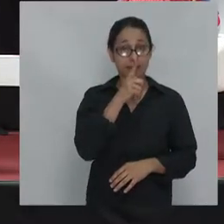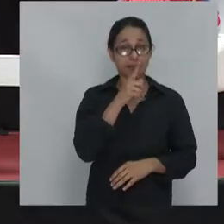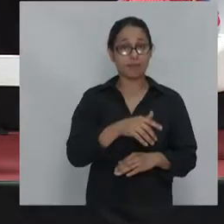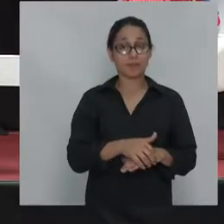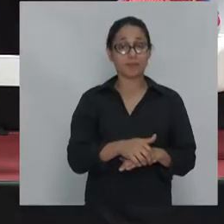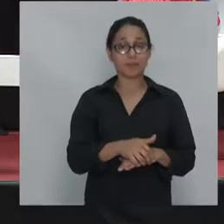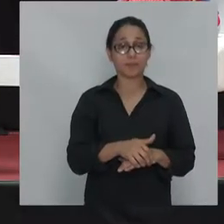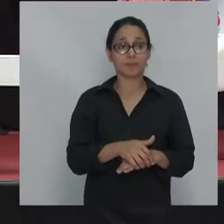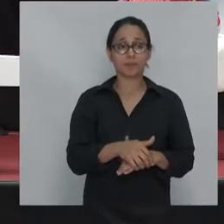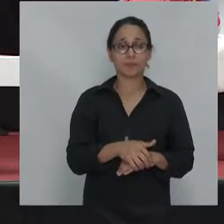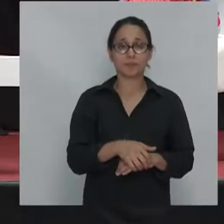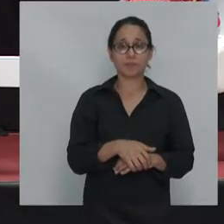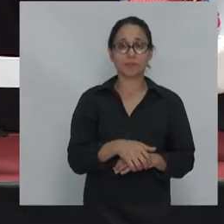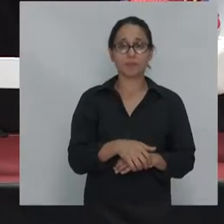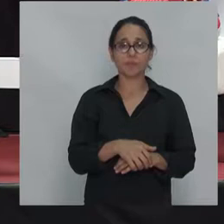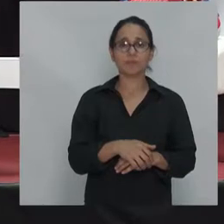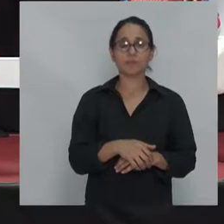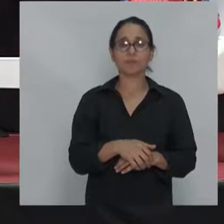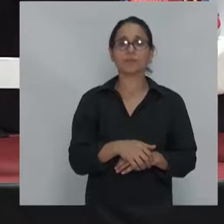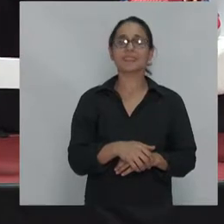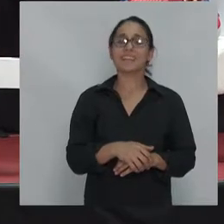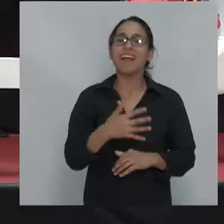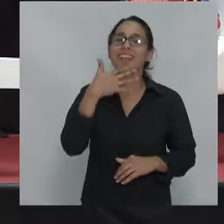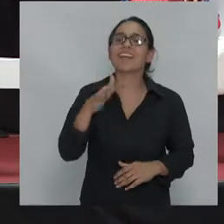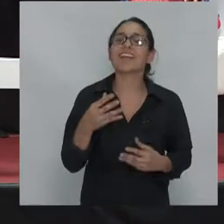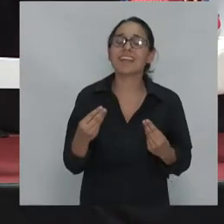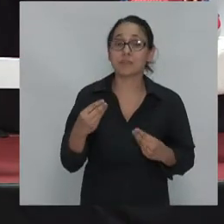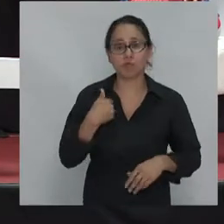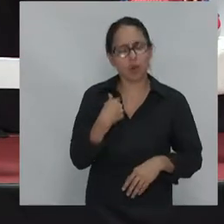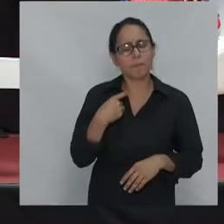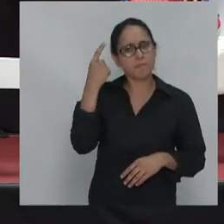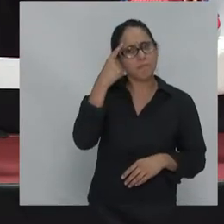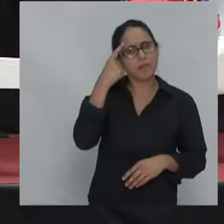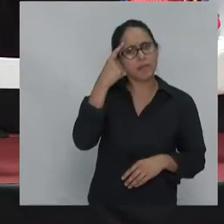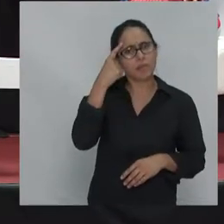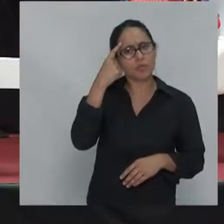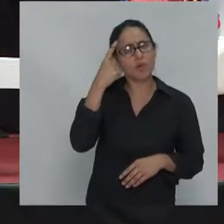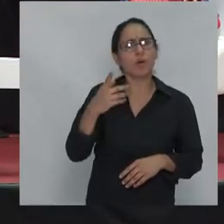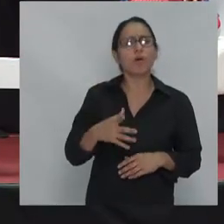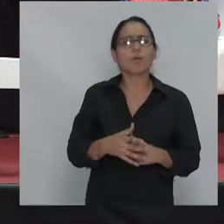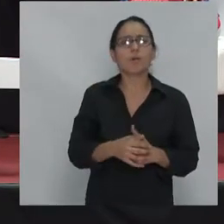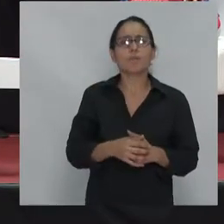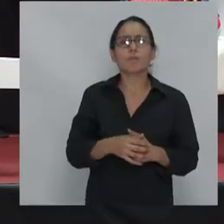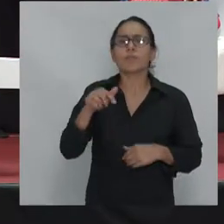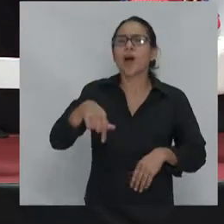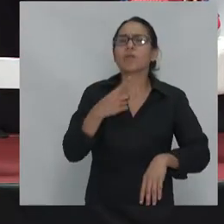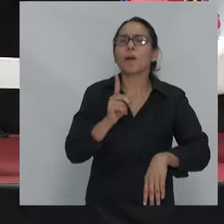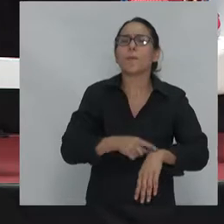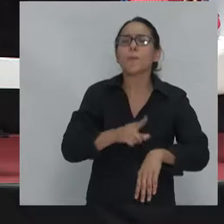entender lo que yo creo que sí realmente estamos en lo que yo llamo un momento